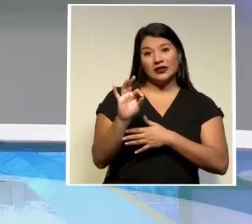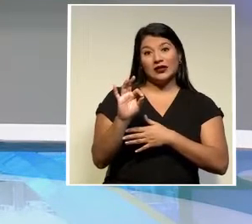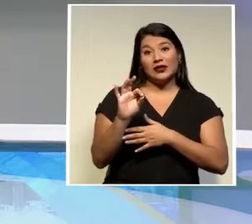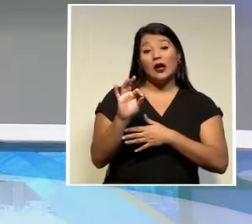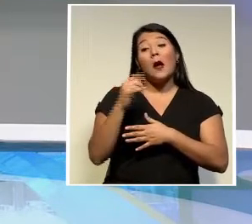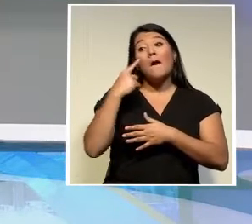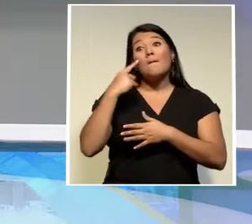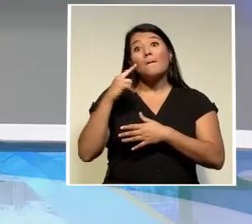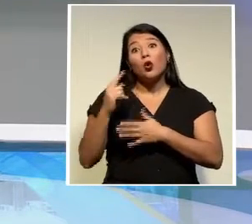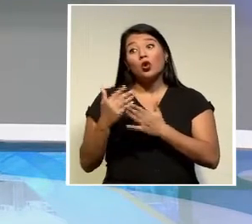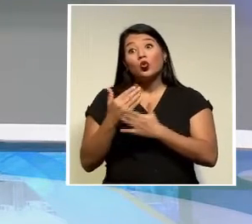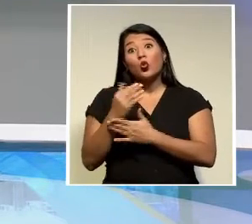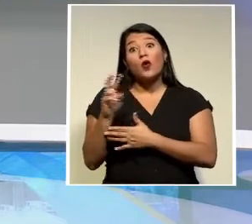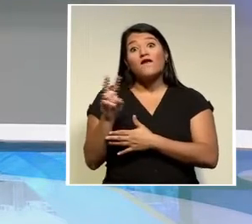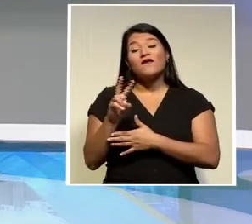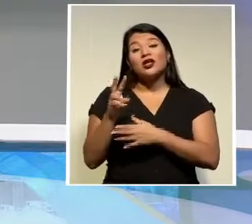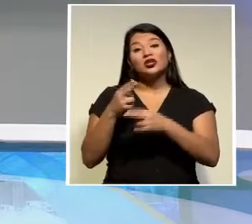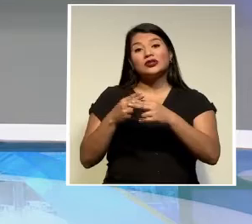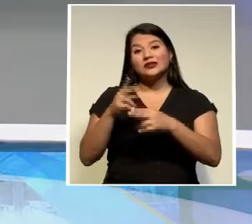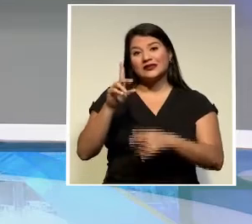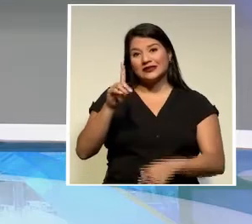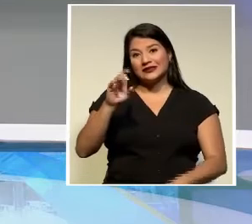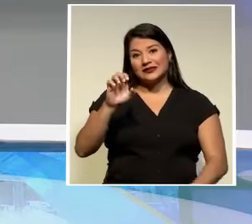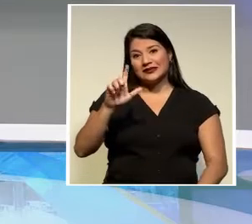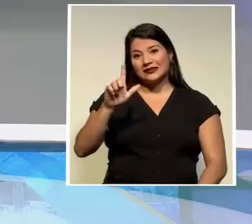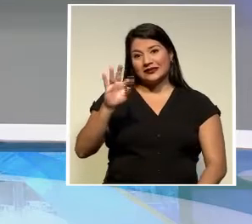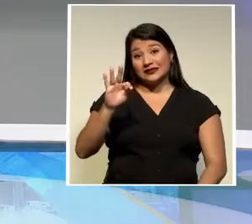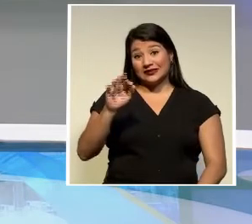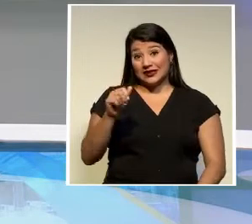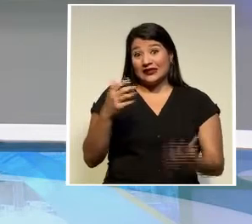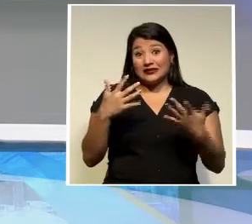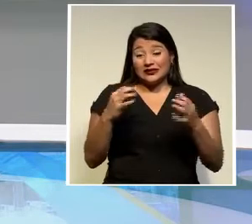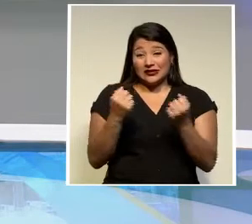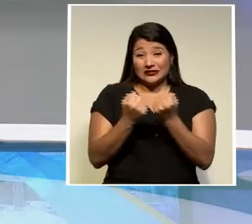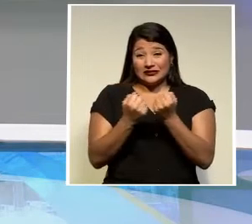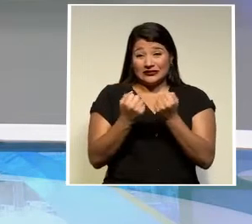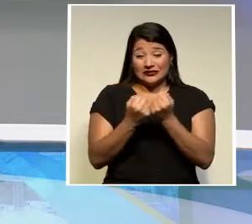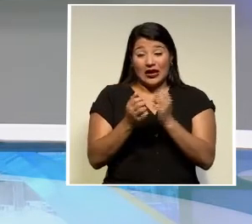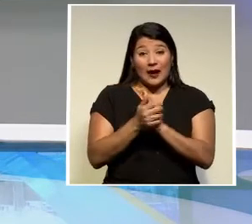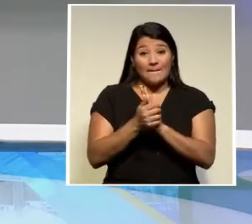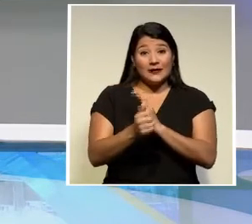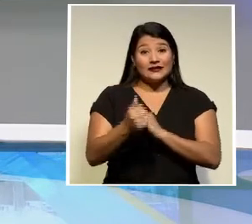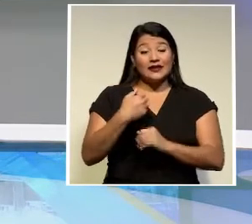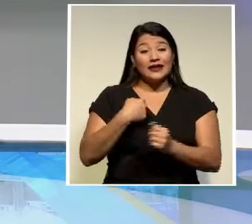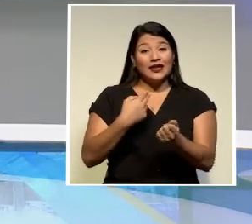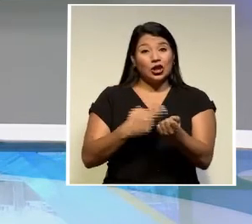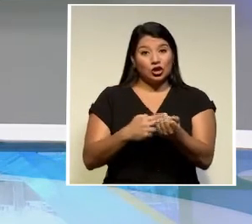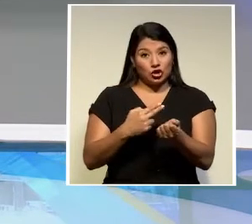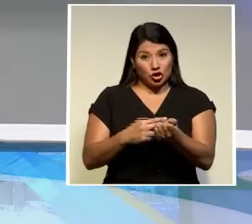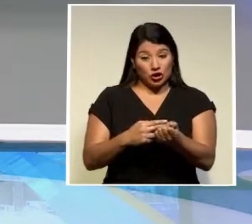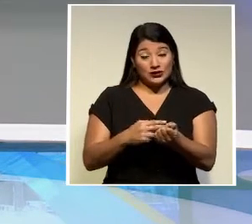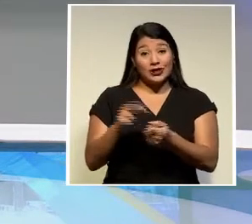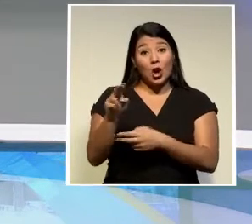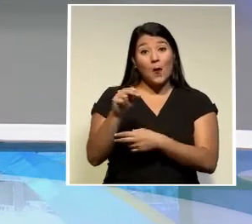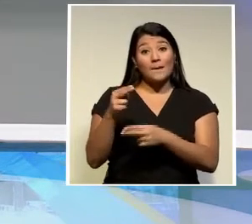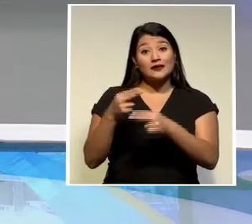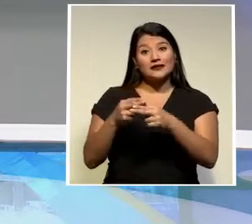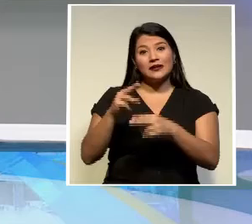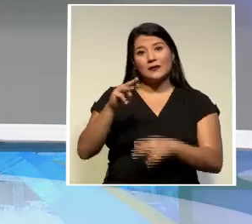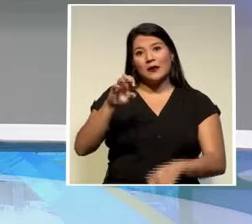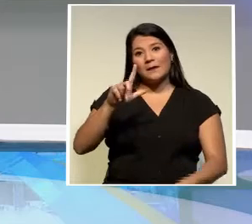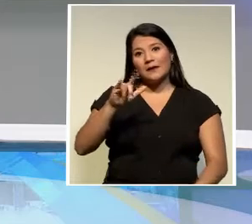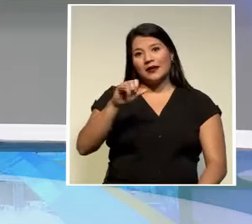Delta que ya está saturando la capacidad de los hospitales Nuestra compañera Melisa Valerio